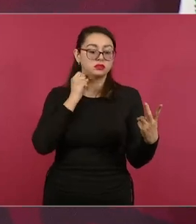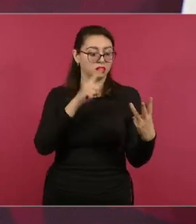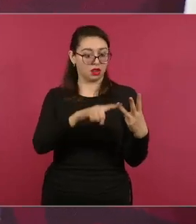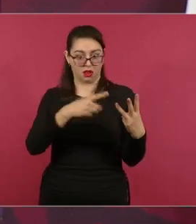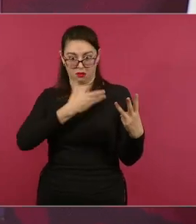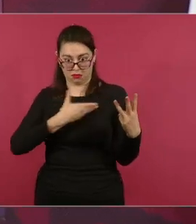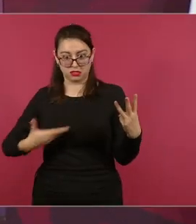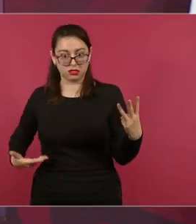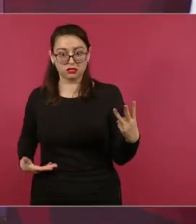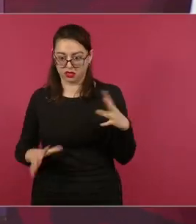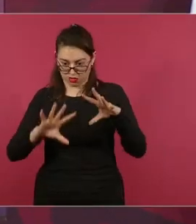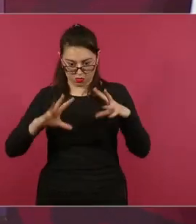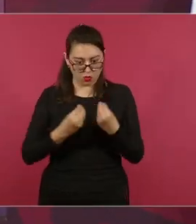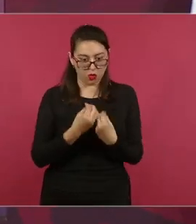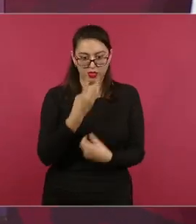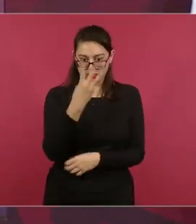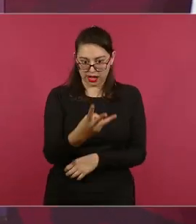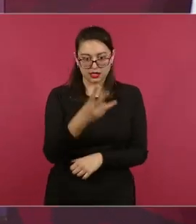en voz alta,